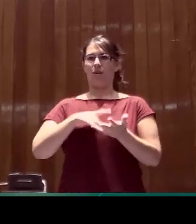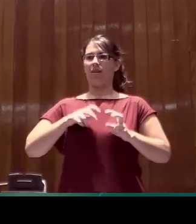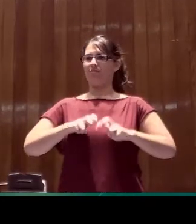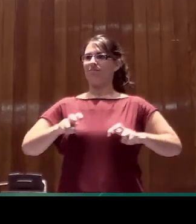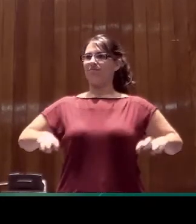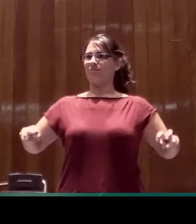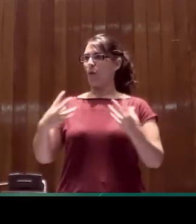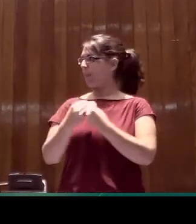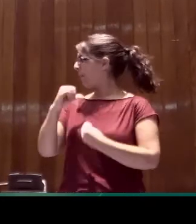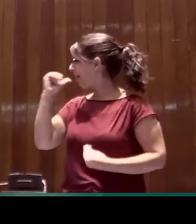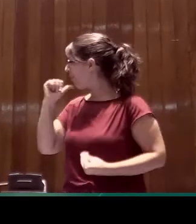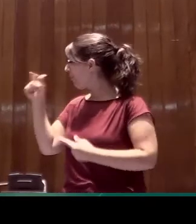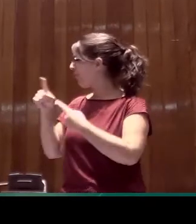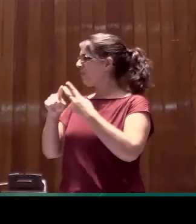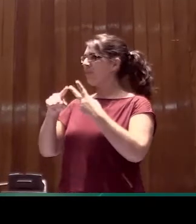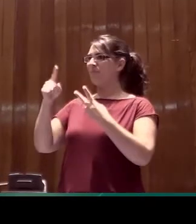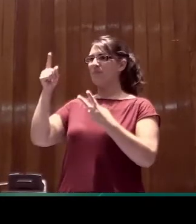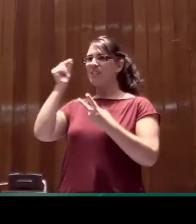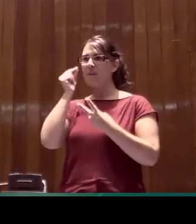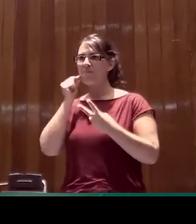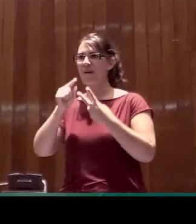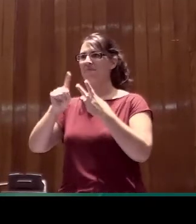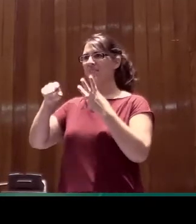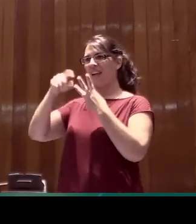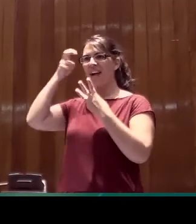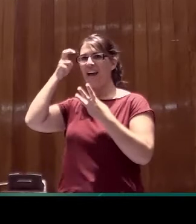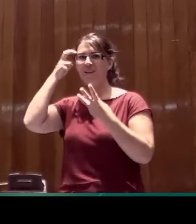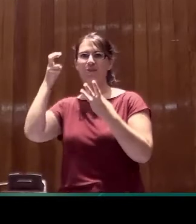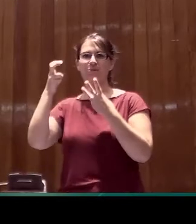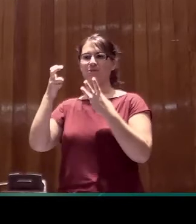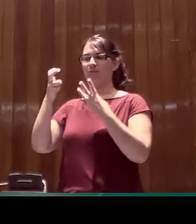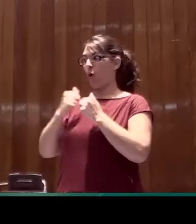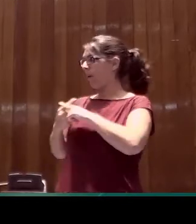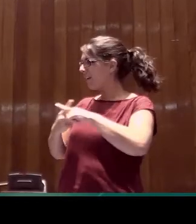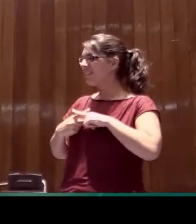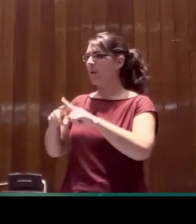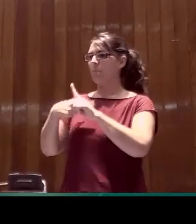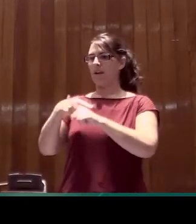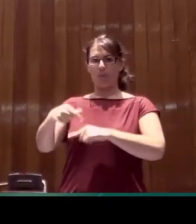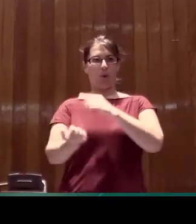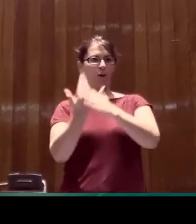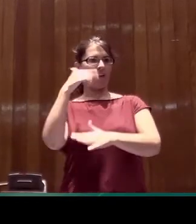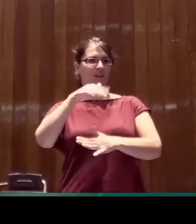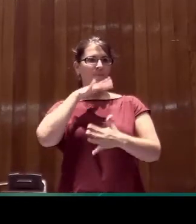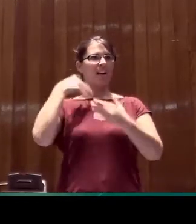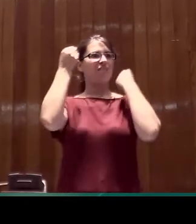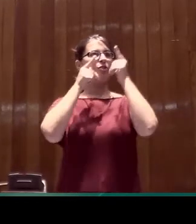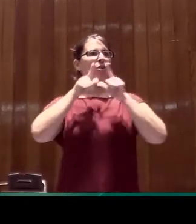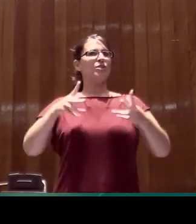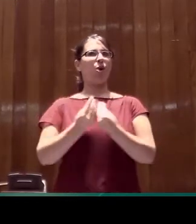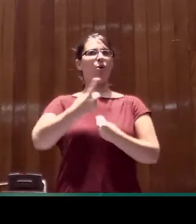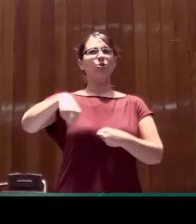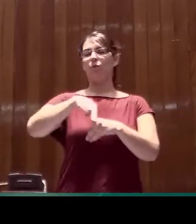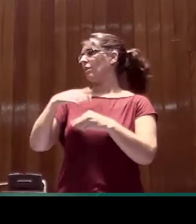Luz, con Yenma, con Carlos. Y esta jornada de reflexión lingüística con todos ustedes. Quería extender mi